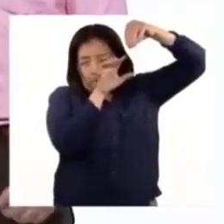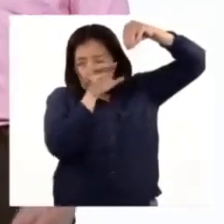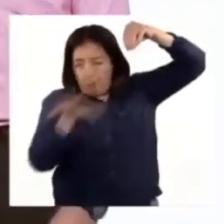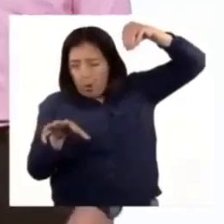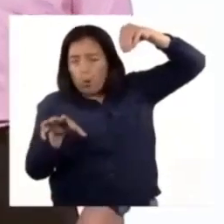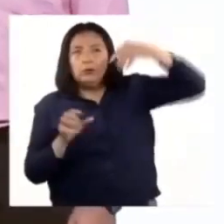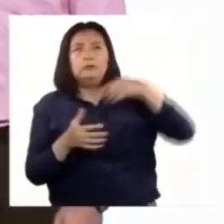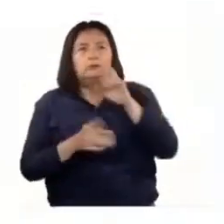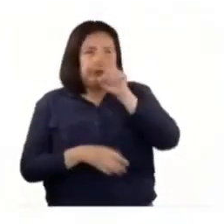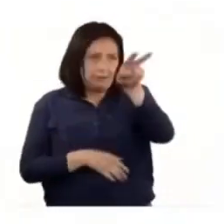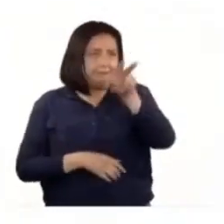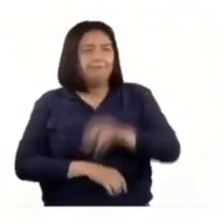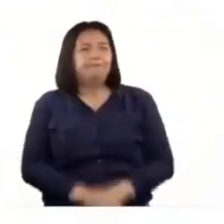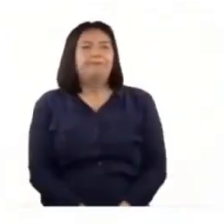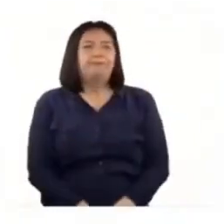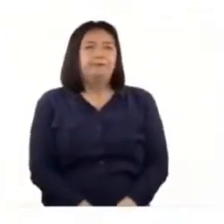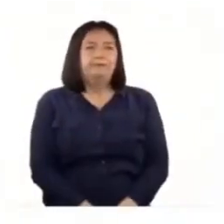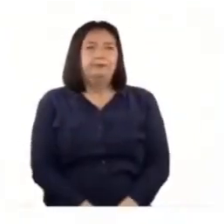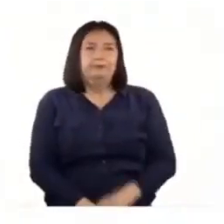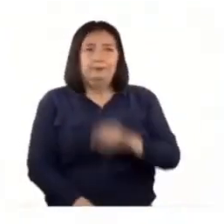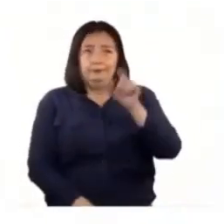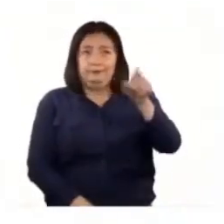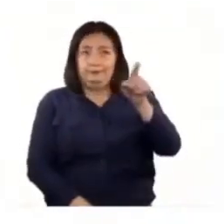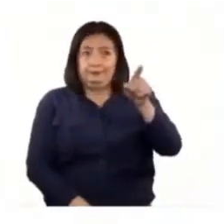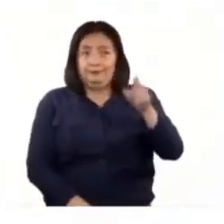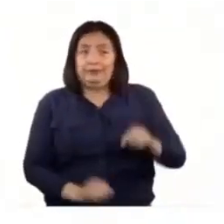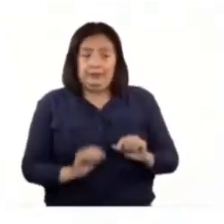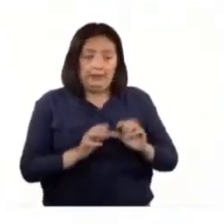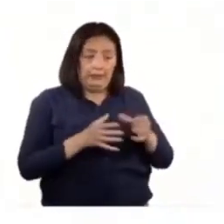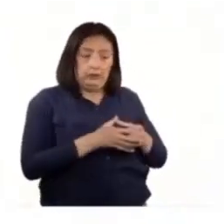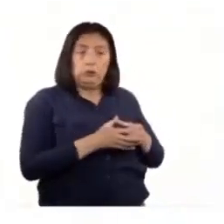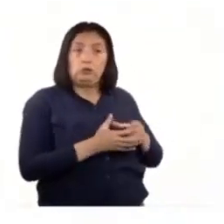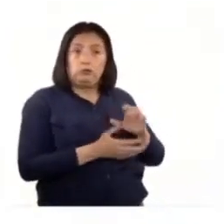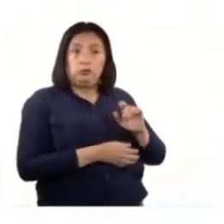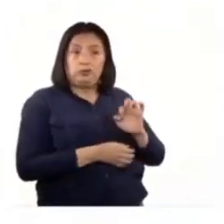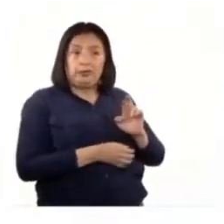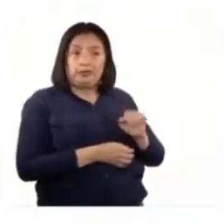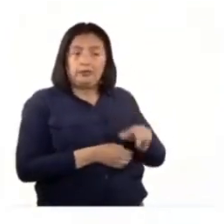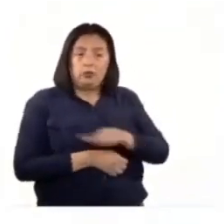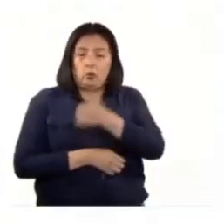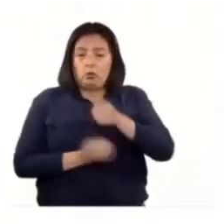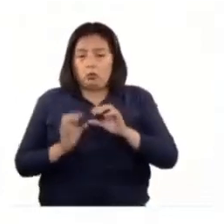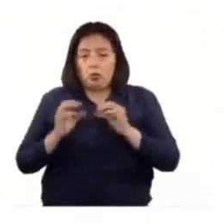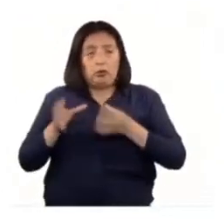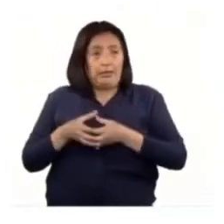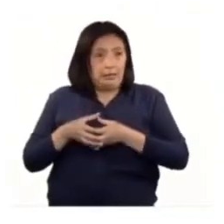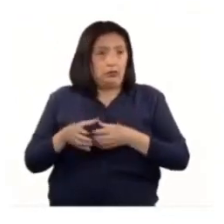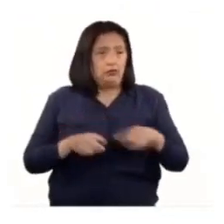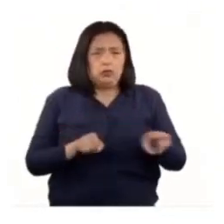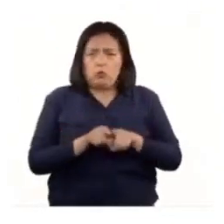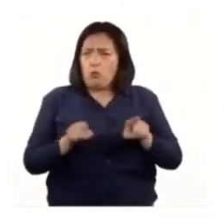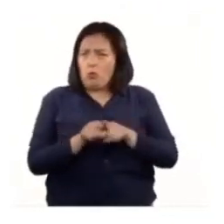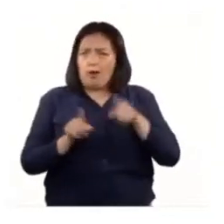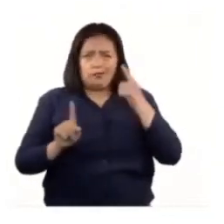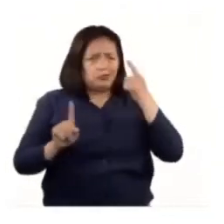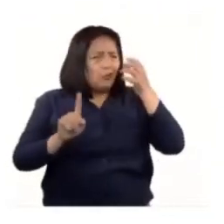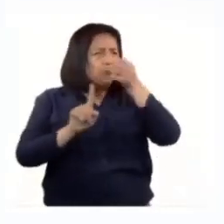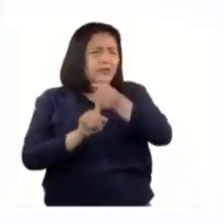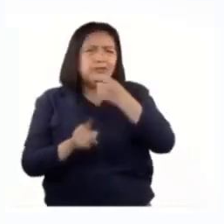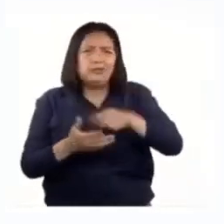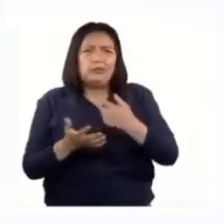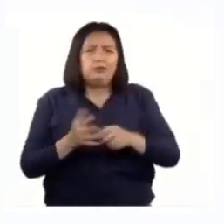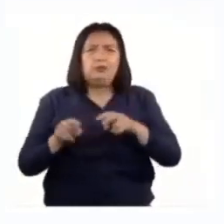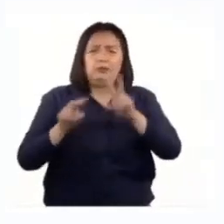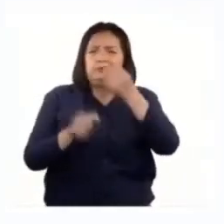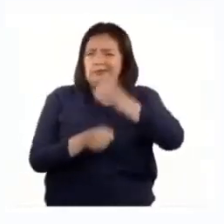como esta imagen. B. El CERNAN, junto con otras instituciones que tienen los mismos fines y valores,